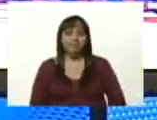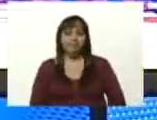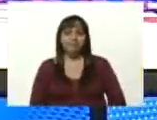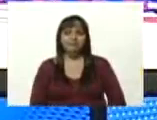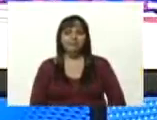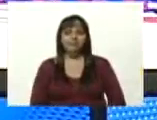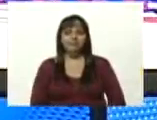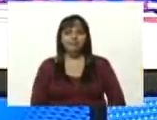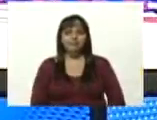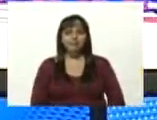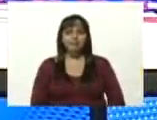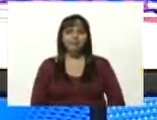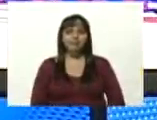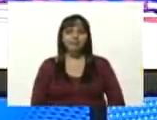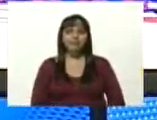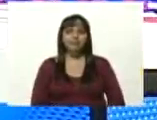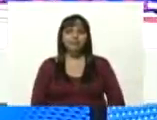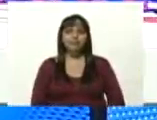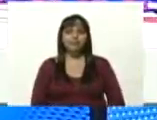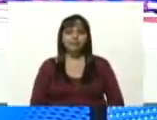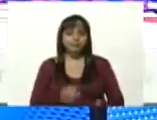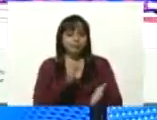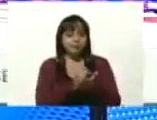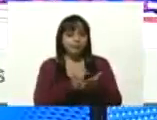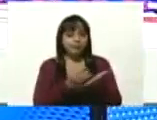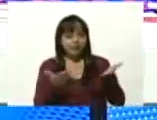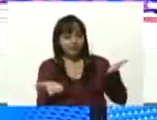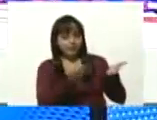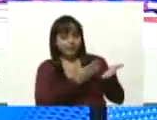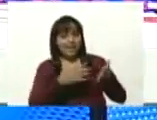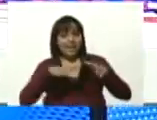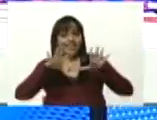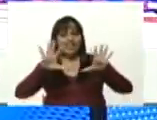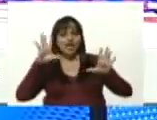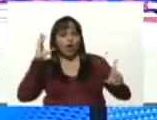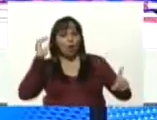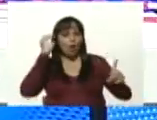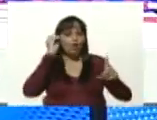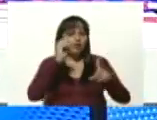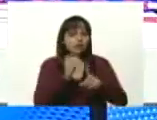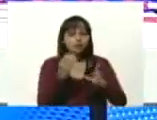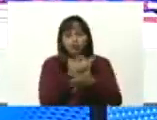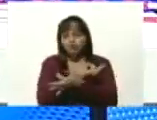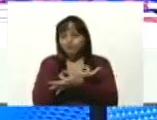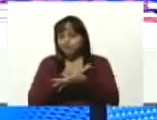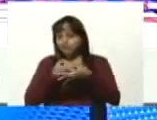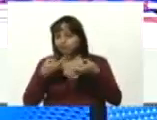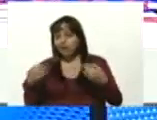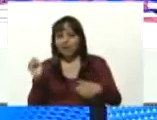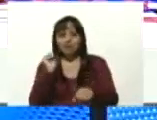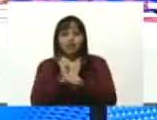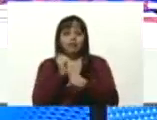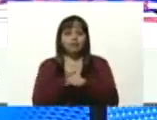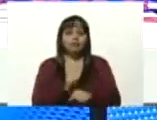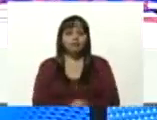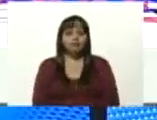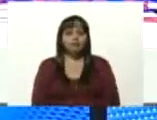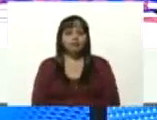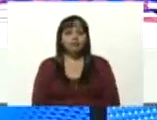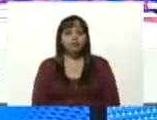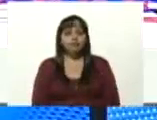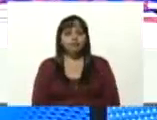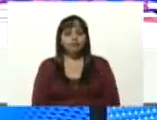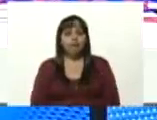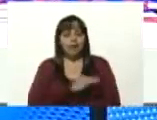fíjense ustedes un documento con 10 líneas de acción extraordinarias de verdad la